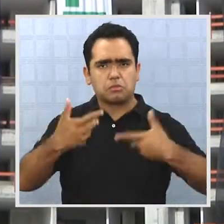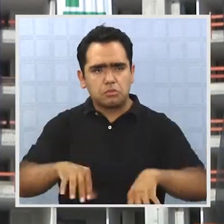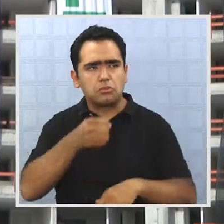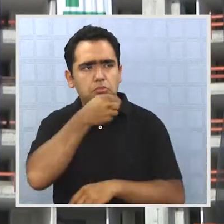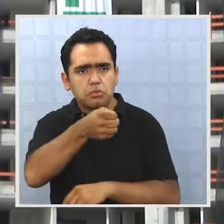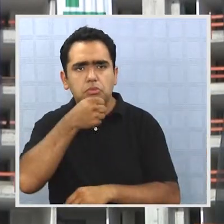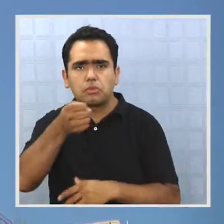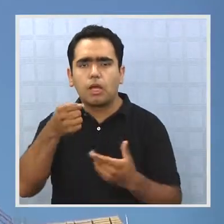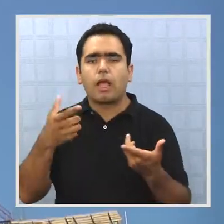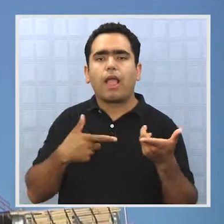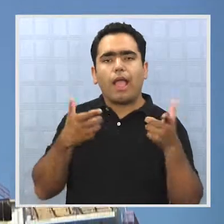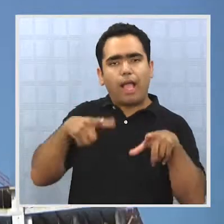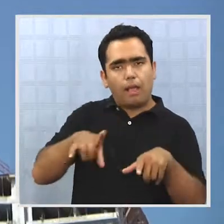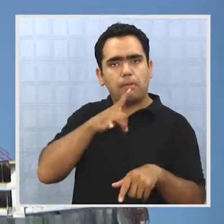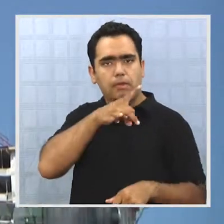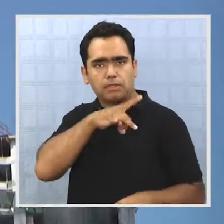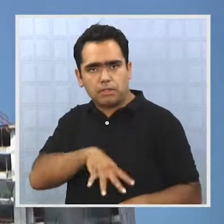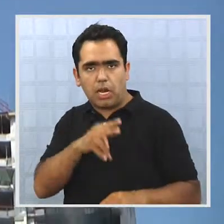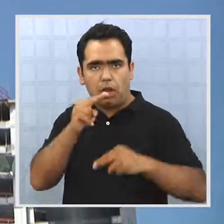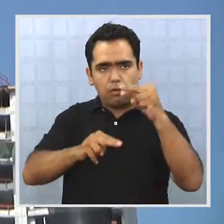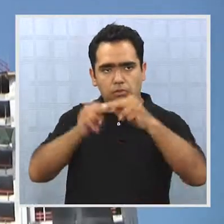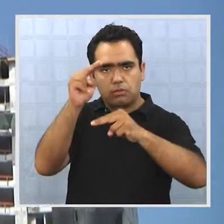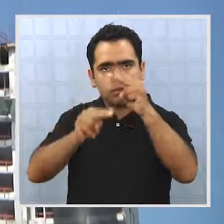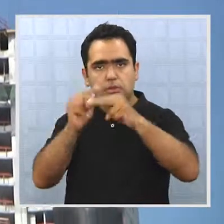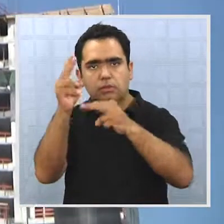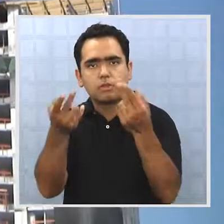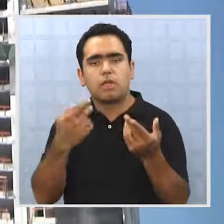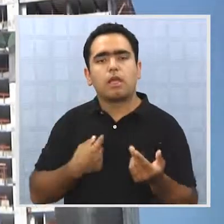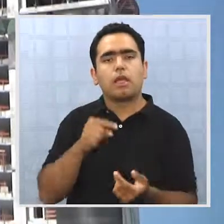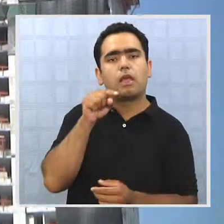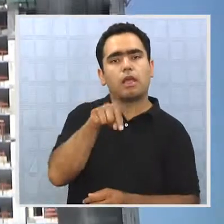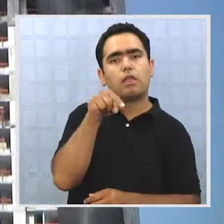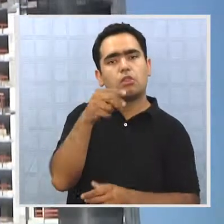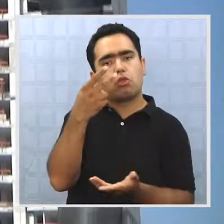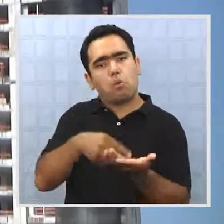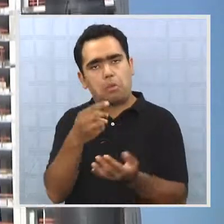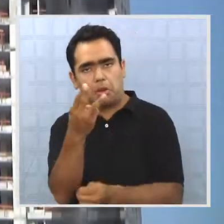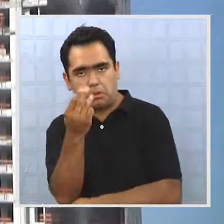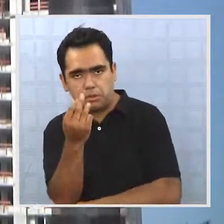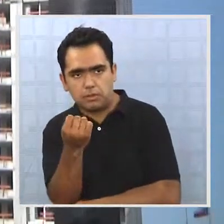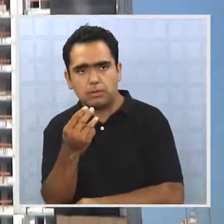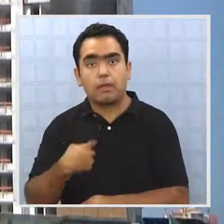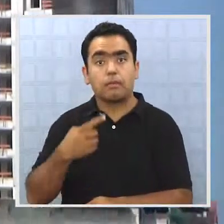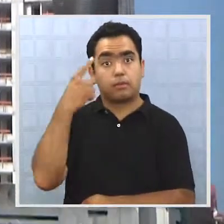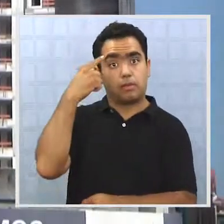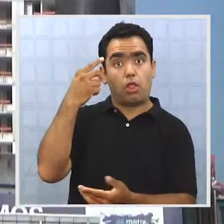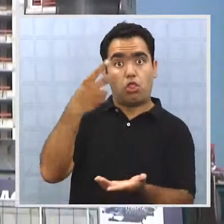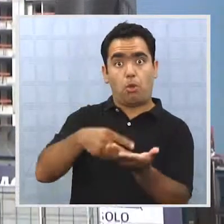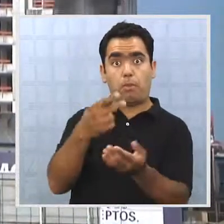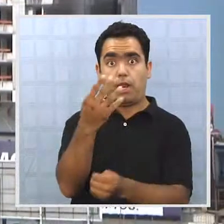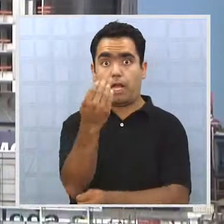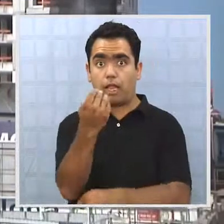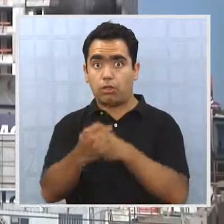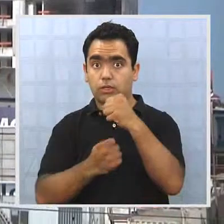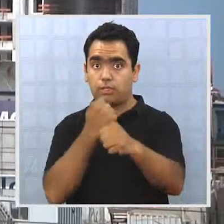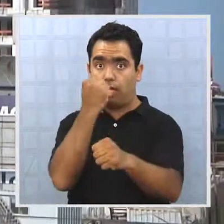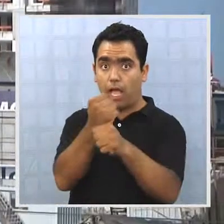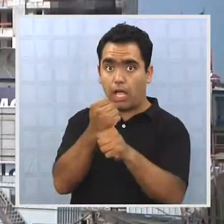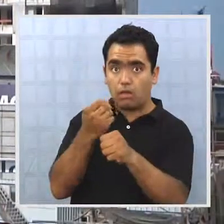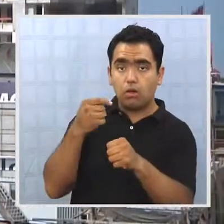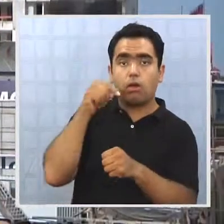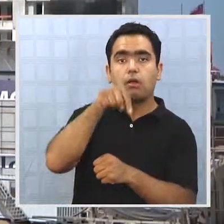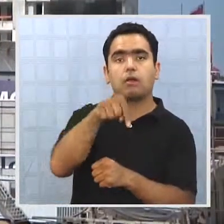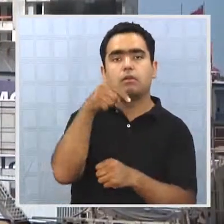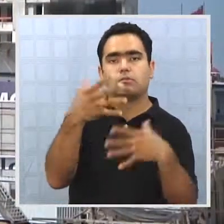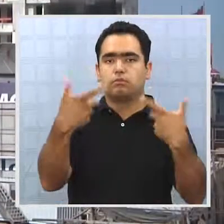nacionales por la Cámara Chilena de la Construcción en el marco del Salón Inmobiliario 2013, que estiman que para el 2014 se venderán 70